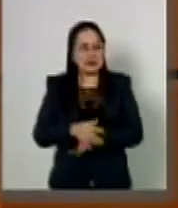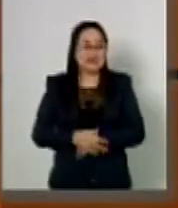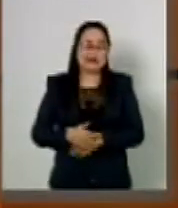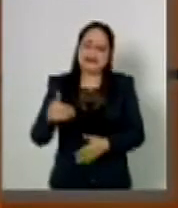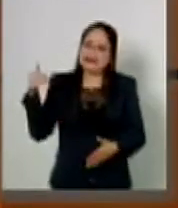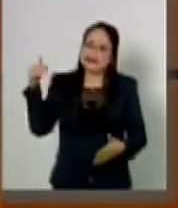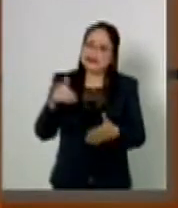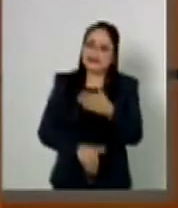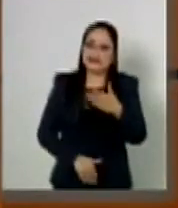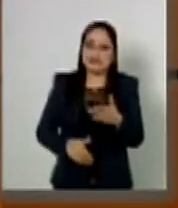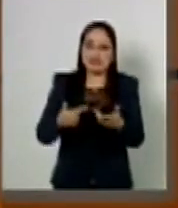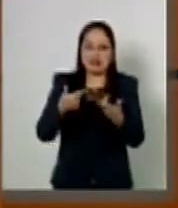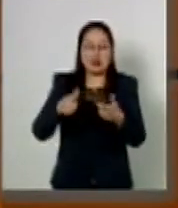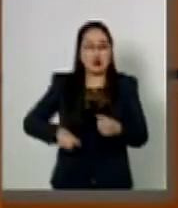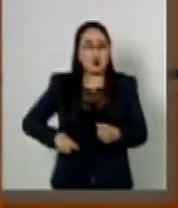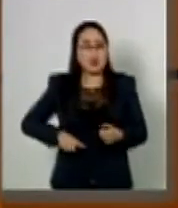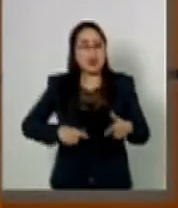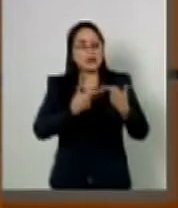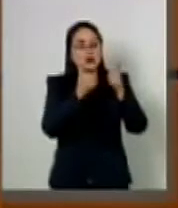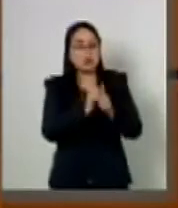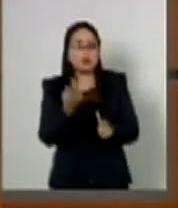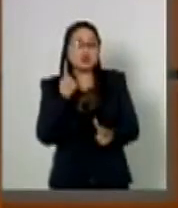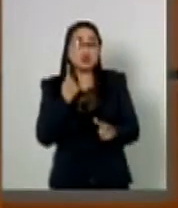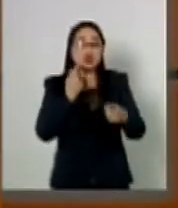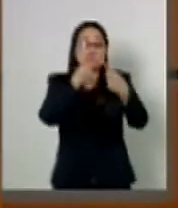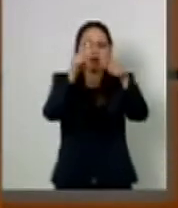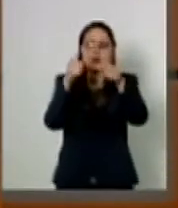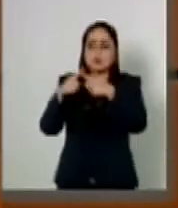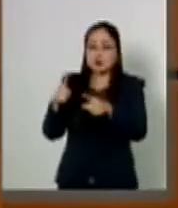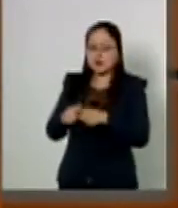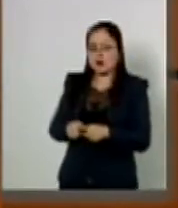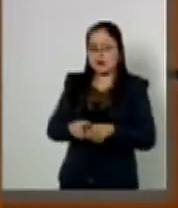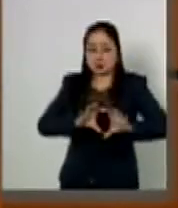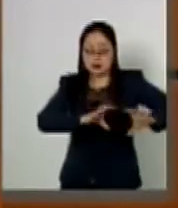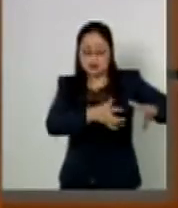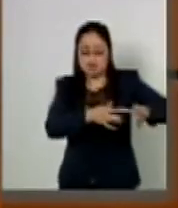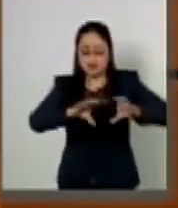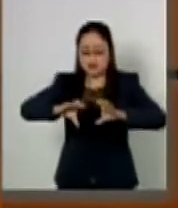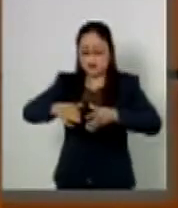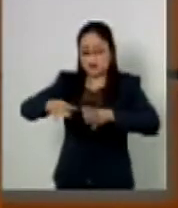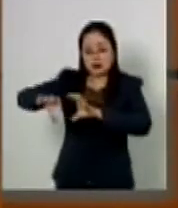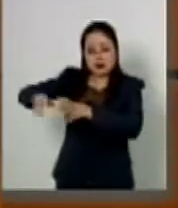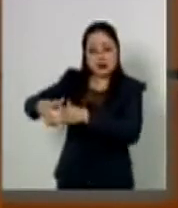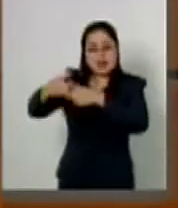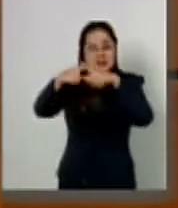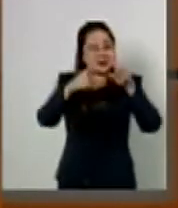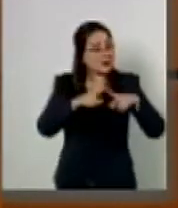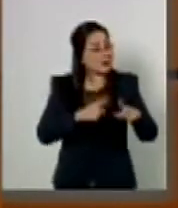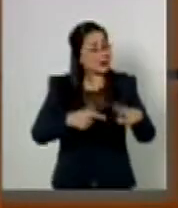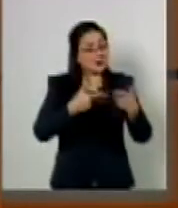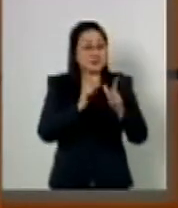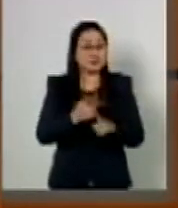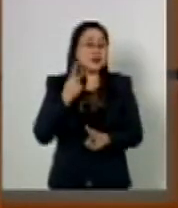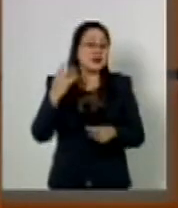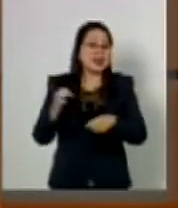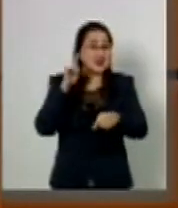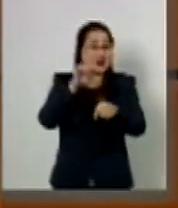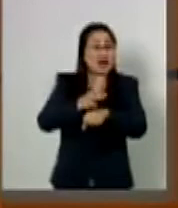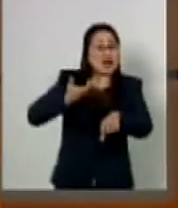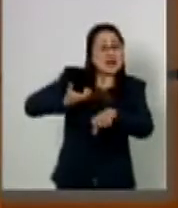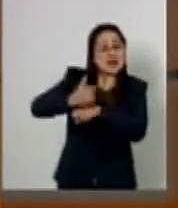Gobiernos de todos los partidos políticos, de izquierda, de centro, de derecha, a nivel federal,